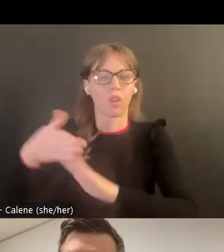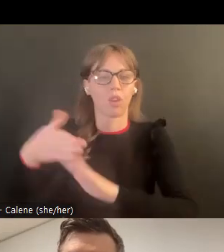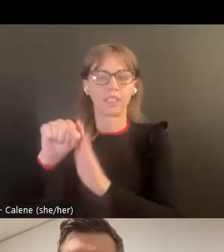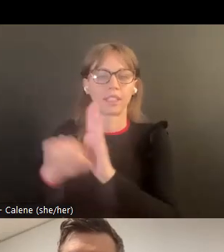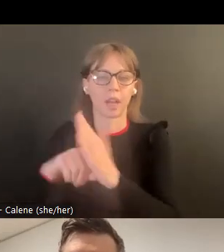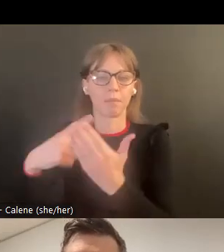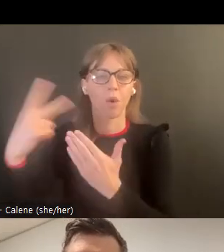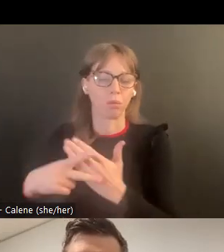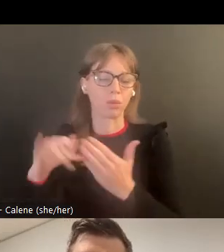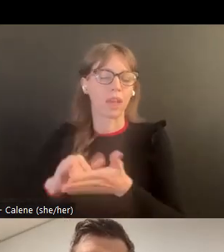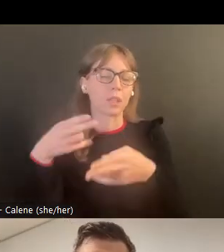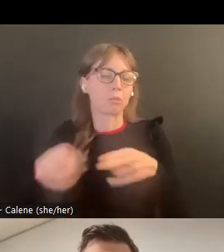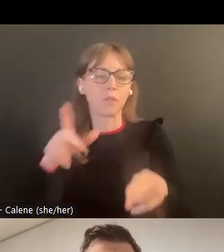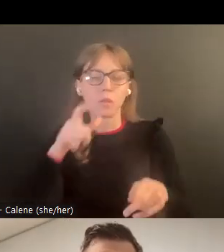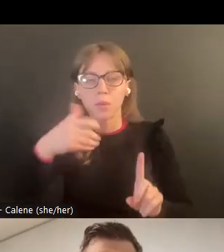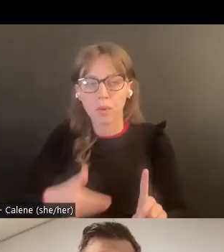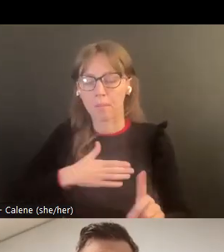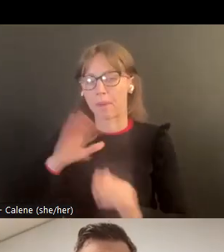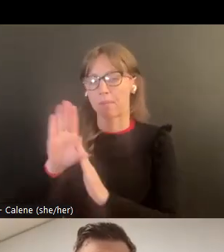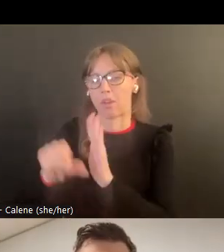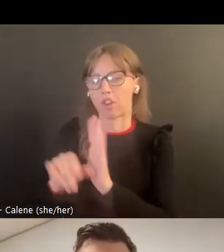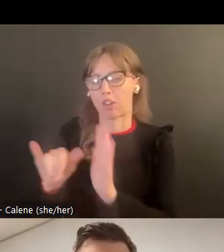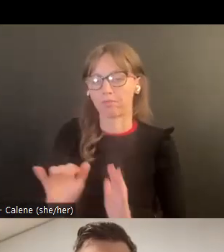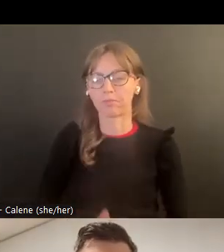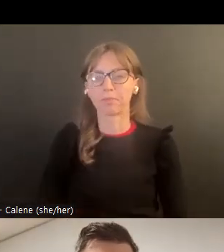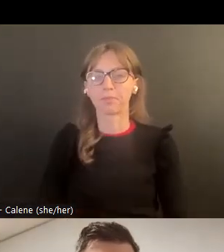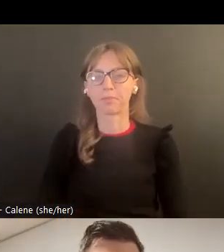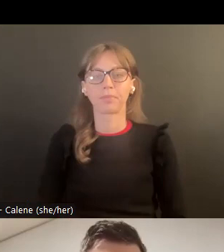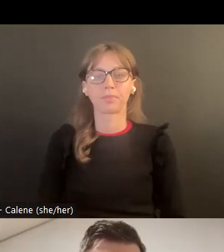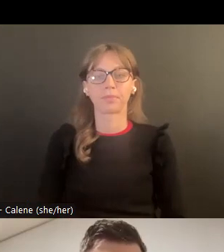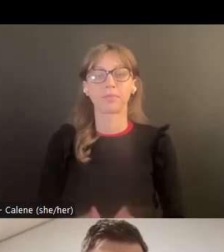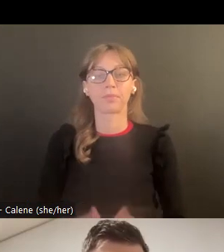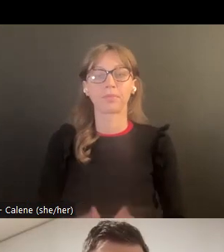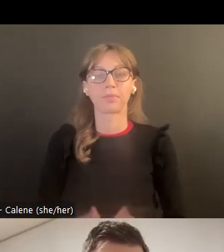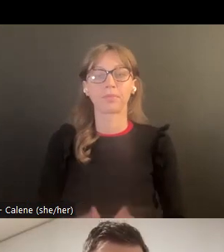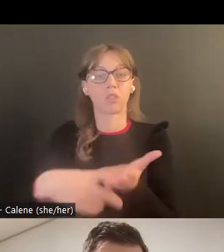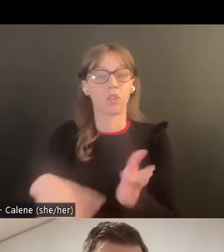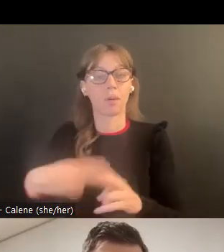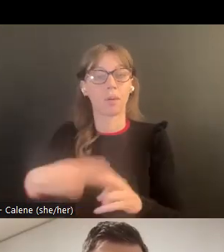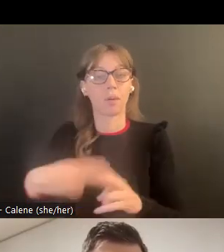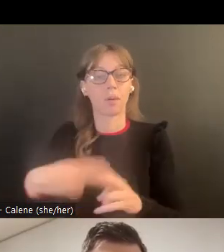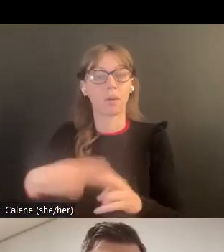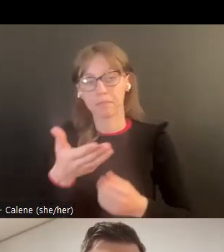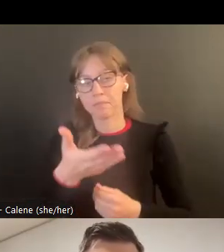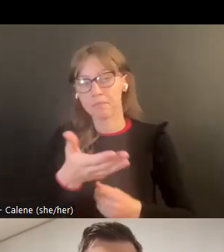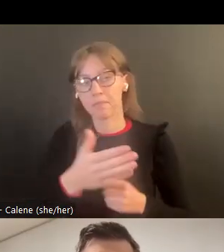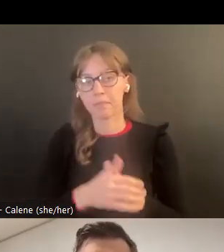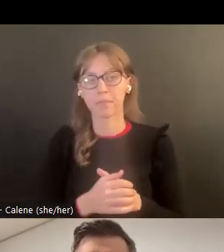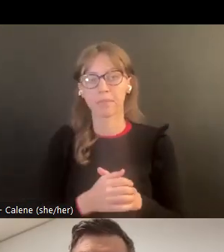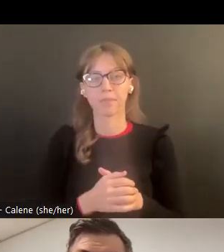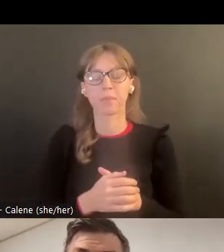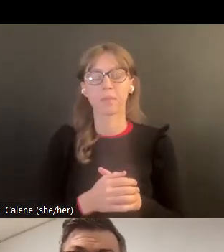También soy responsable para el programa del Estado. Eso es un breve resumen de mi